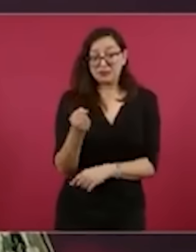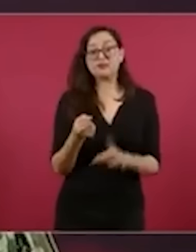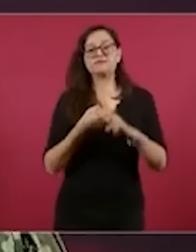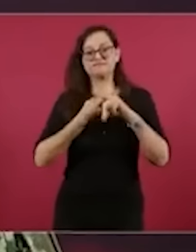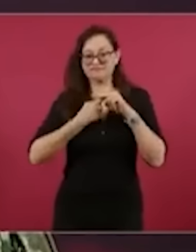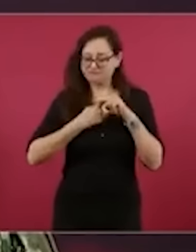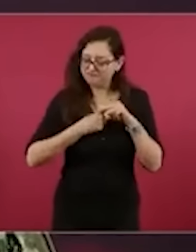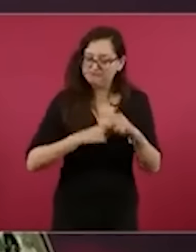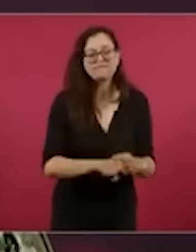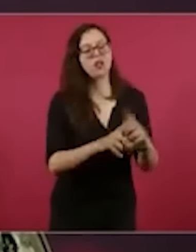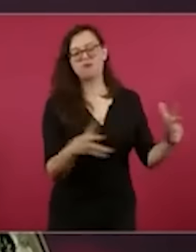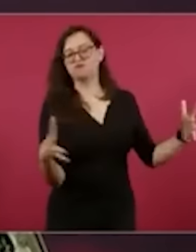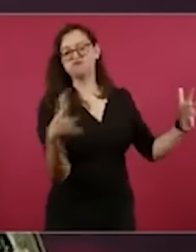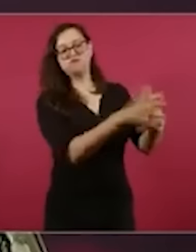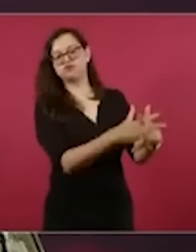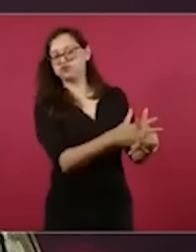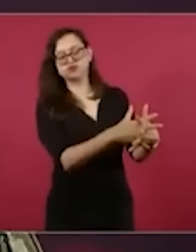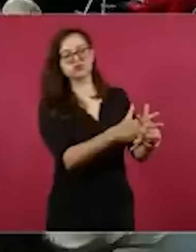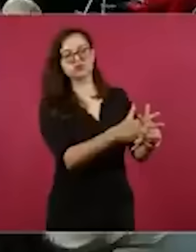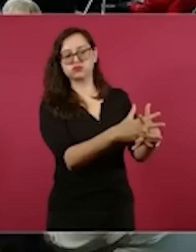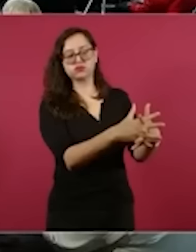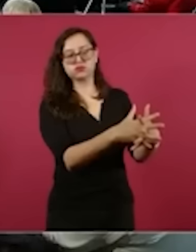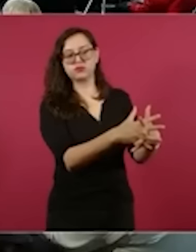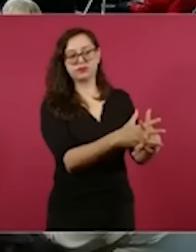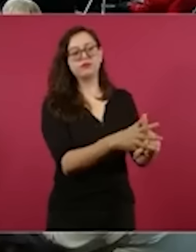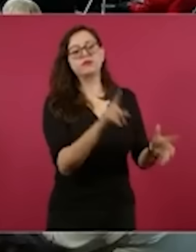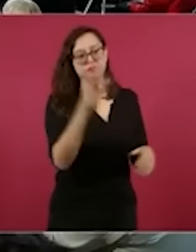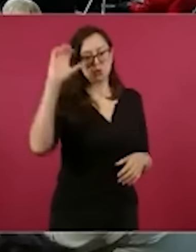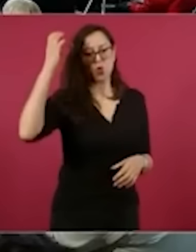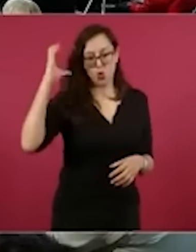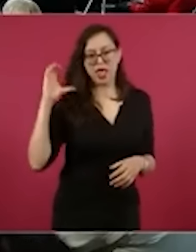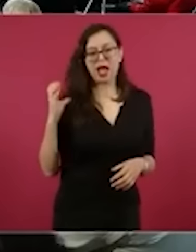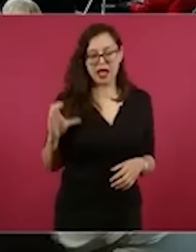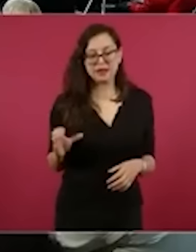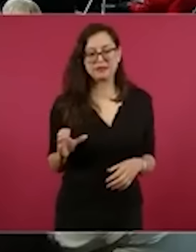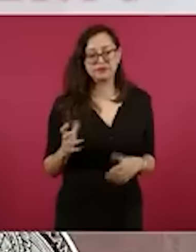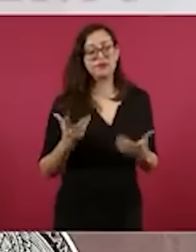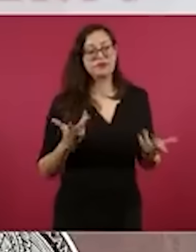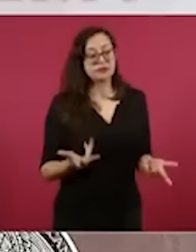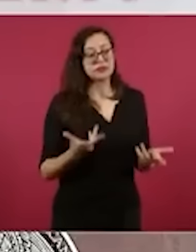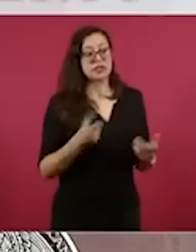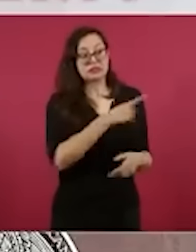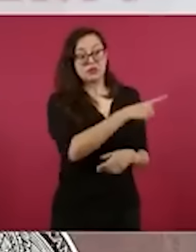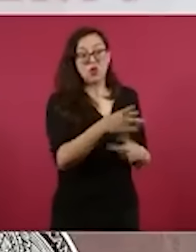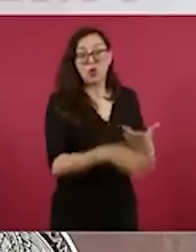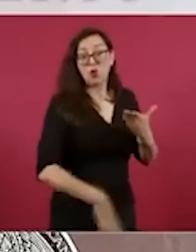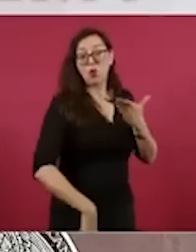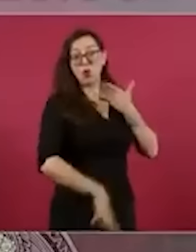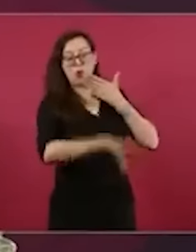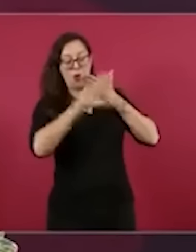agresión en Culiacán a nuestro personal y se